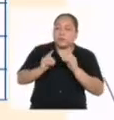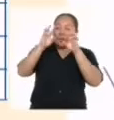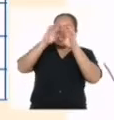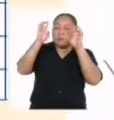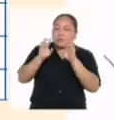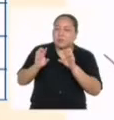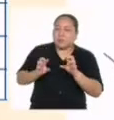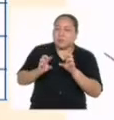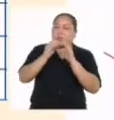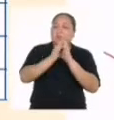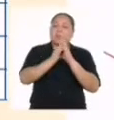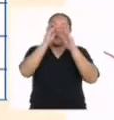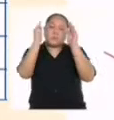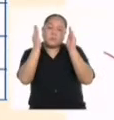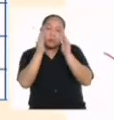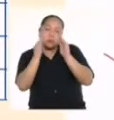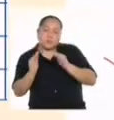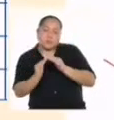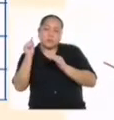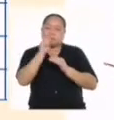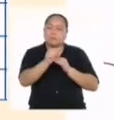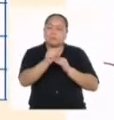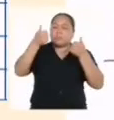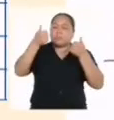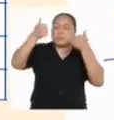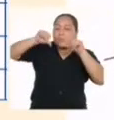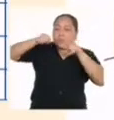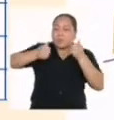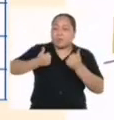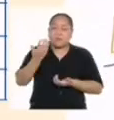caligrama están en armonía y balance?